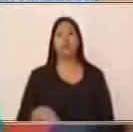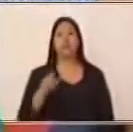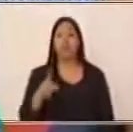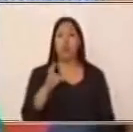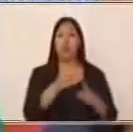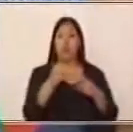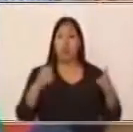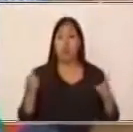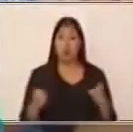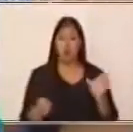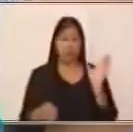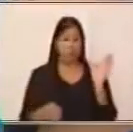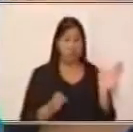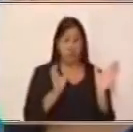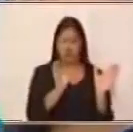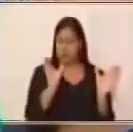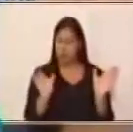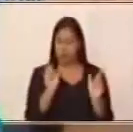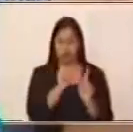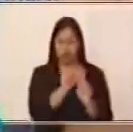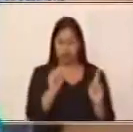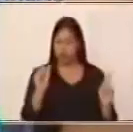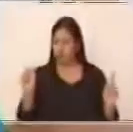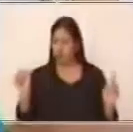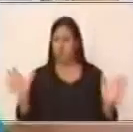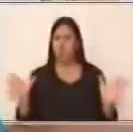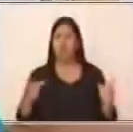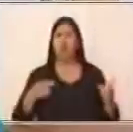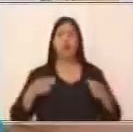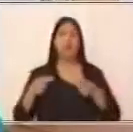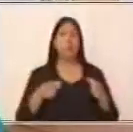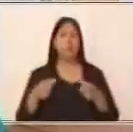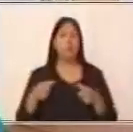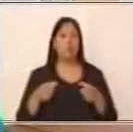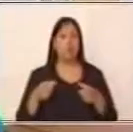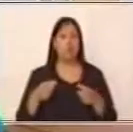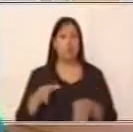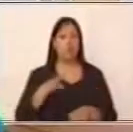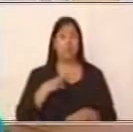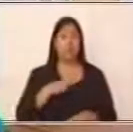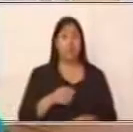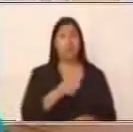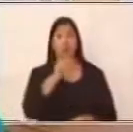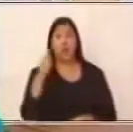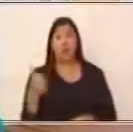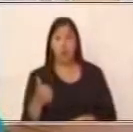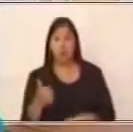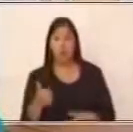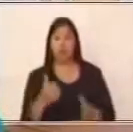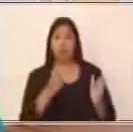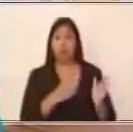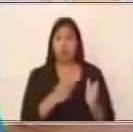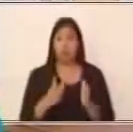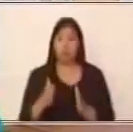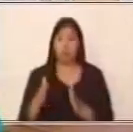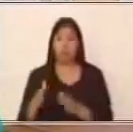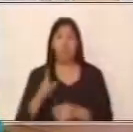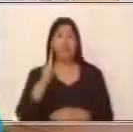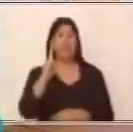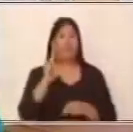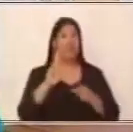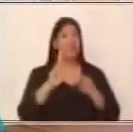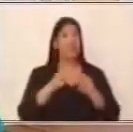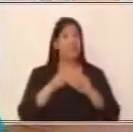oración compuesta en la clasificación coordinada, va a tener otras clasificaciones, porque depende de qué